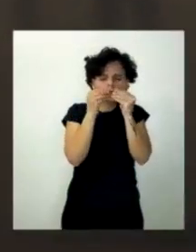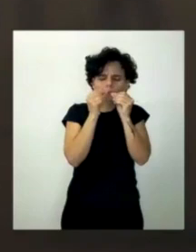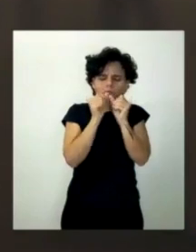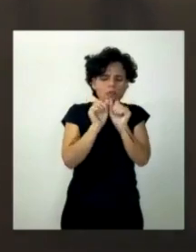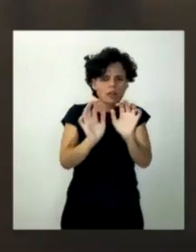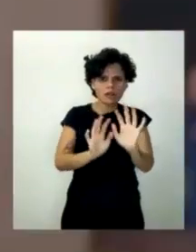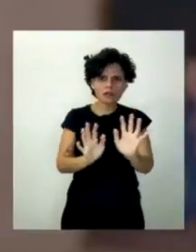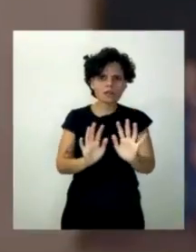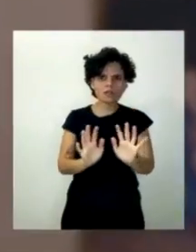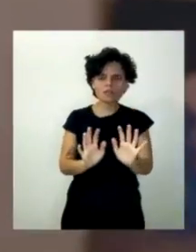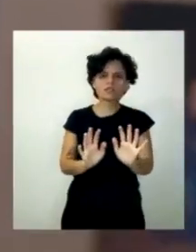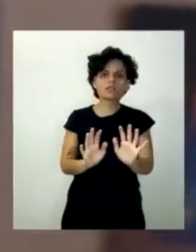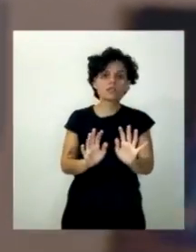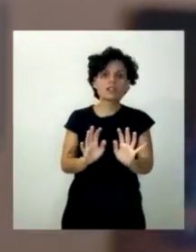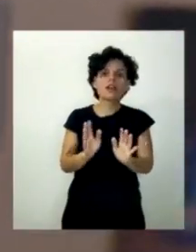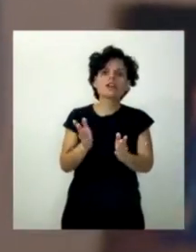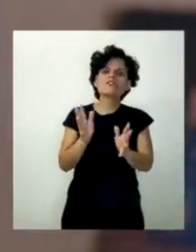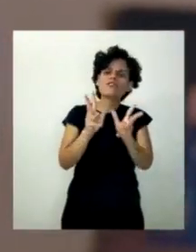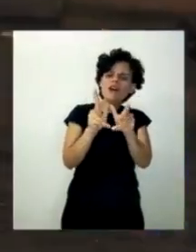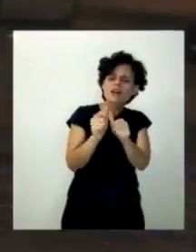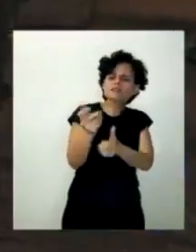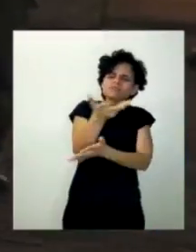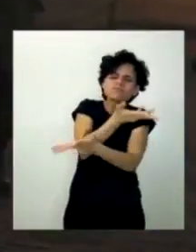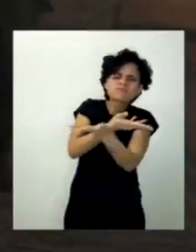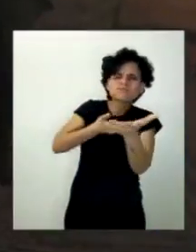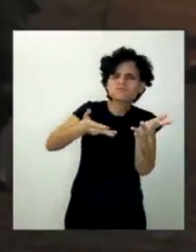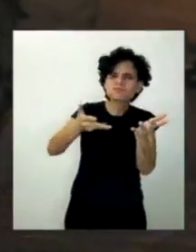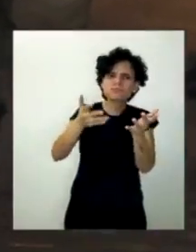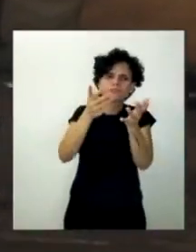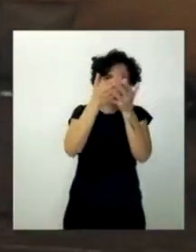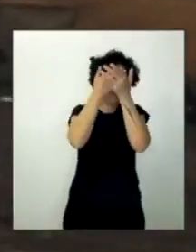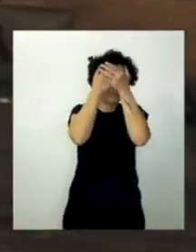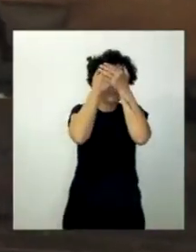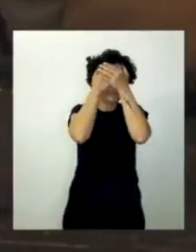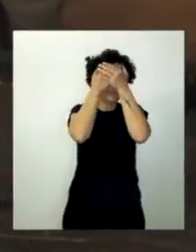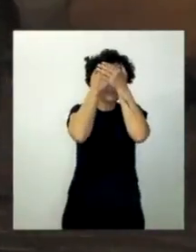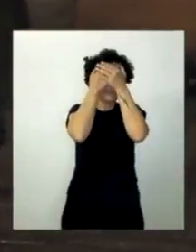olfato. Y nunca más volverá a ver a sus seres queridos.